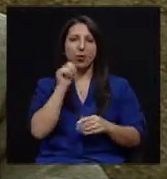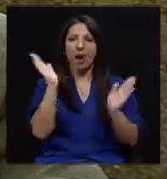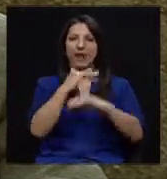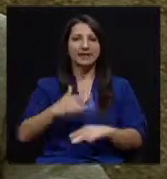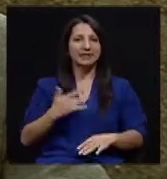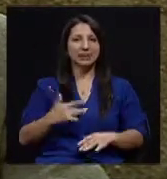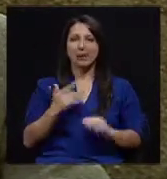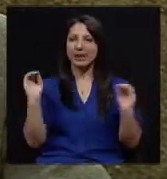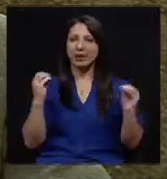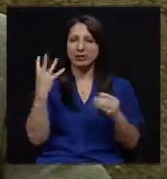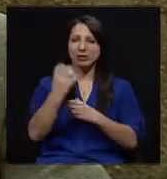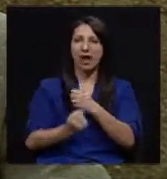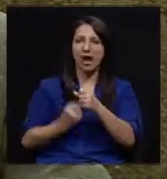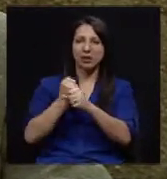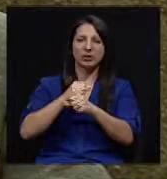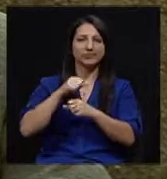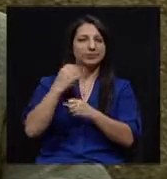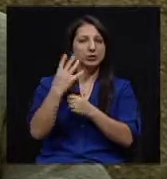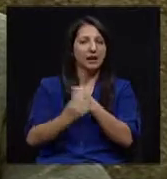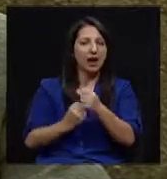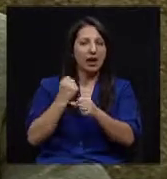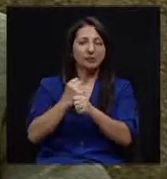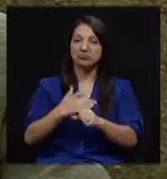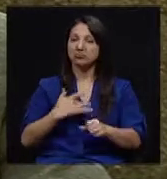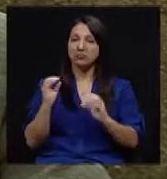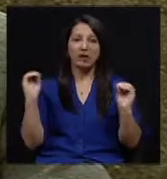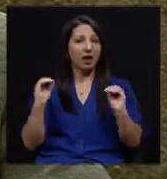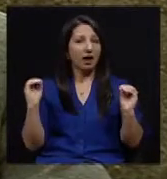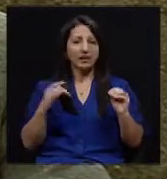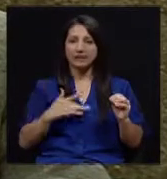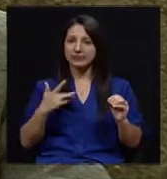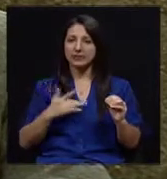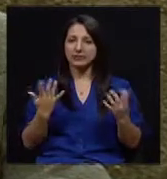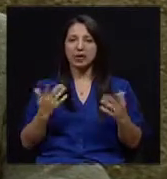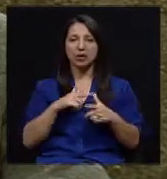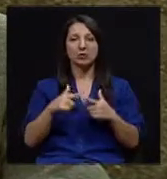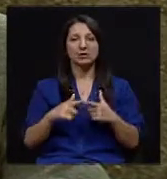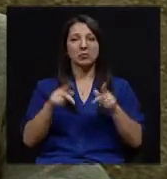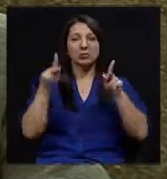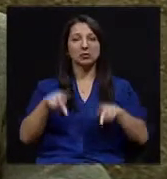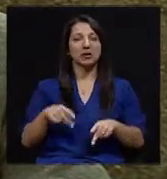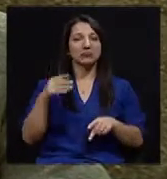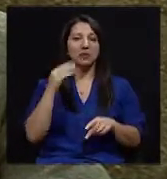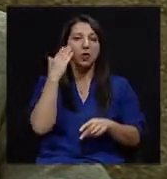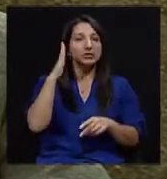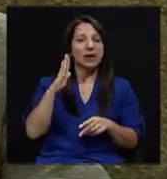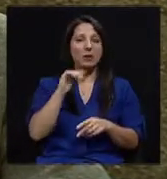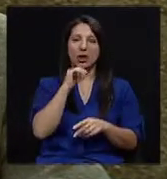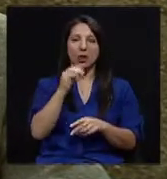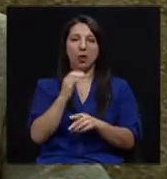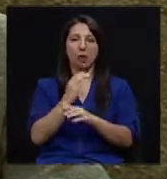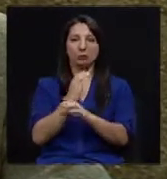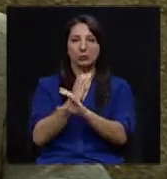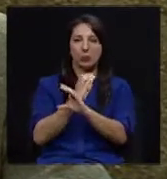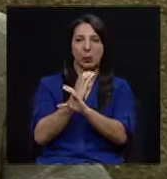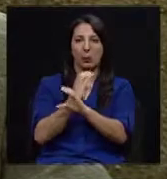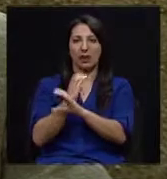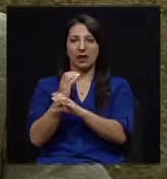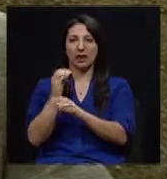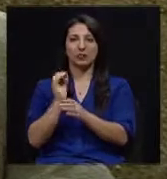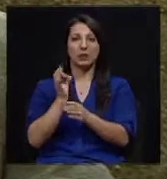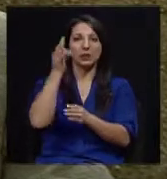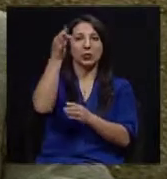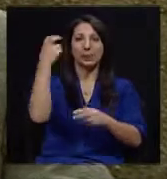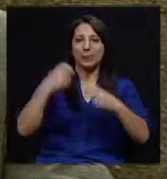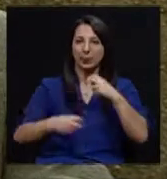años, incluso décadas. Y entonces, al ser asintomática, pueden no tomarse las previsiones necesarias para evitar problemas